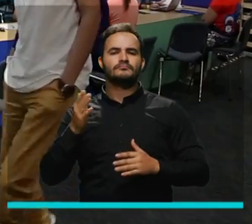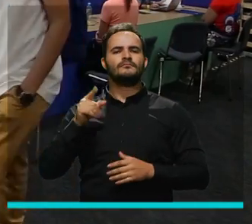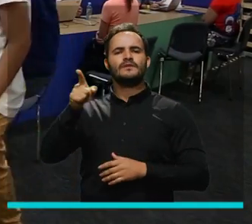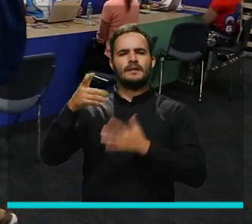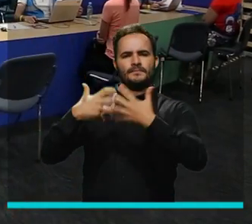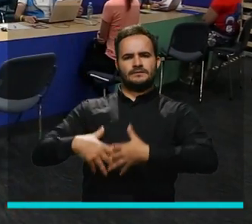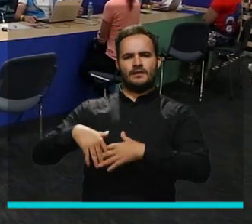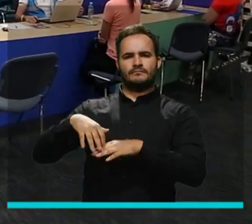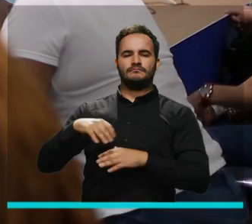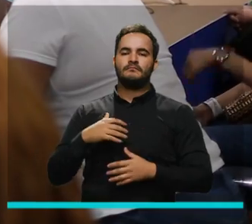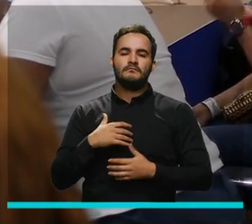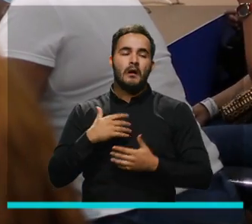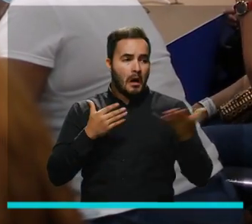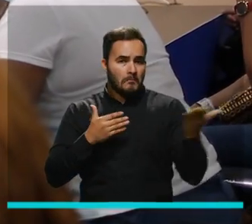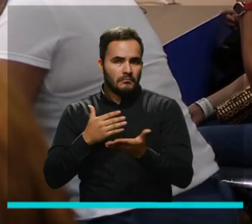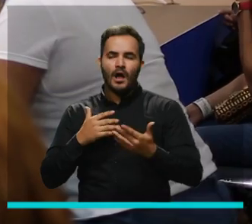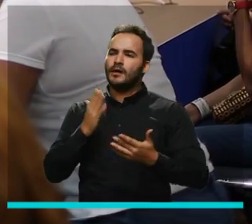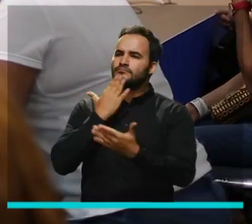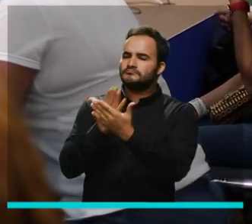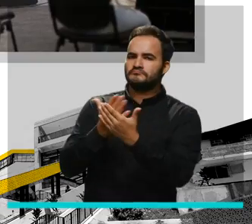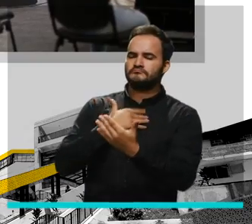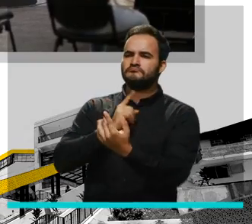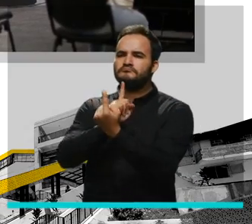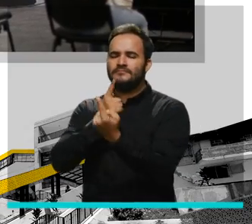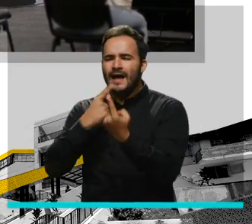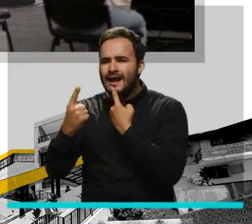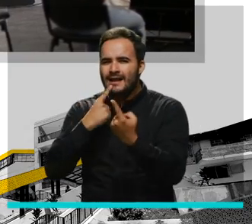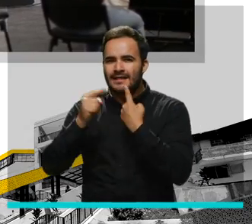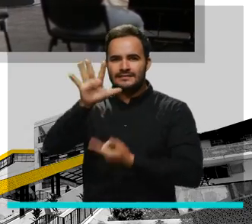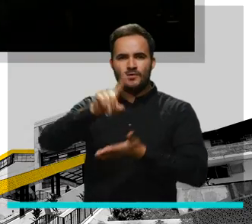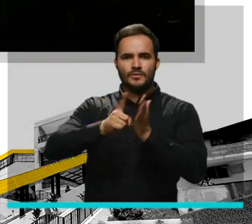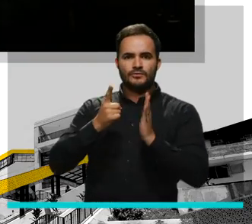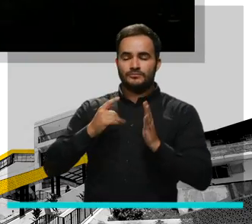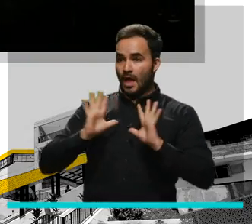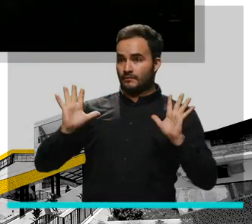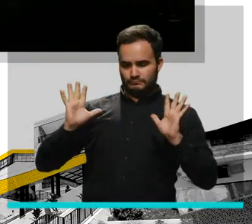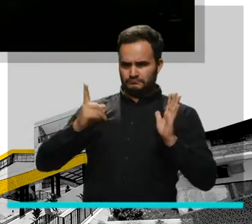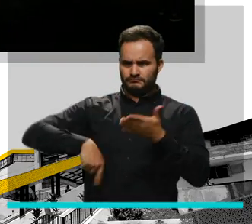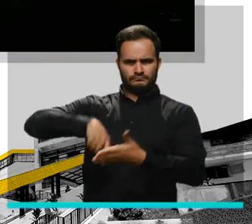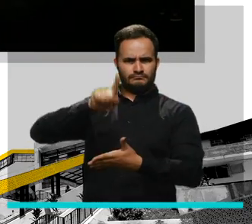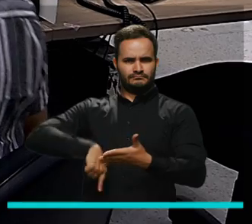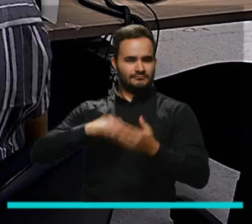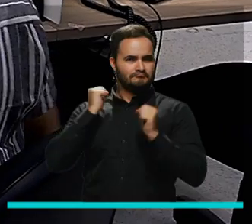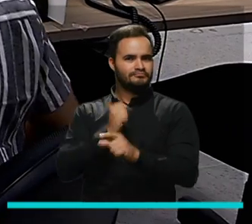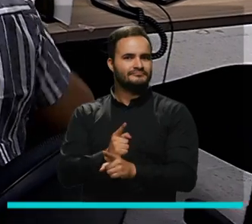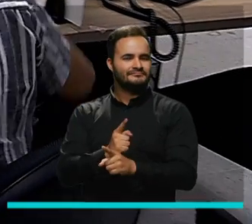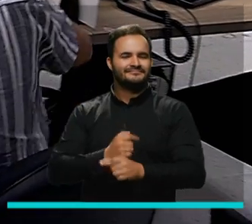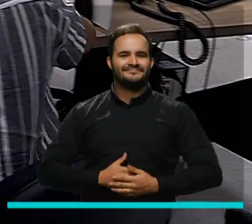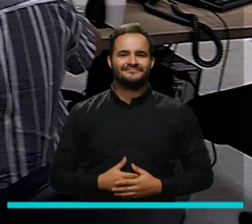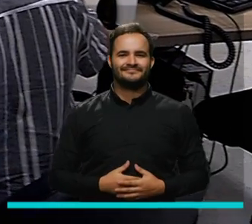personas de Solvo Global. Tuve una entrevista de cinco minutos, de ahí inmediatamente firmé contrato.